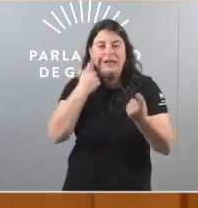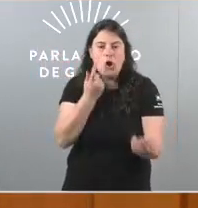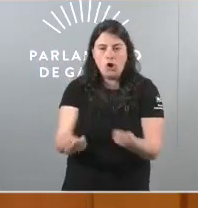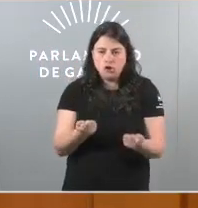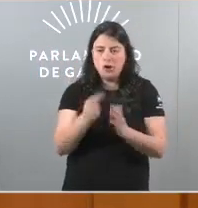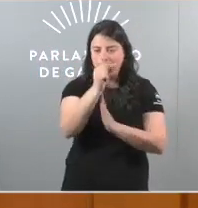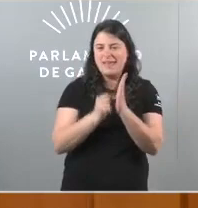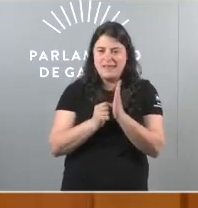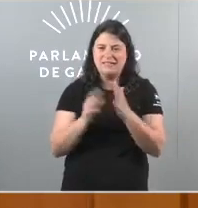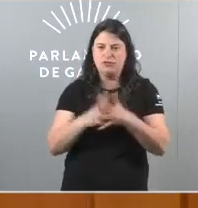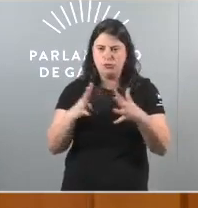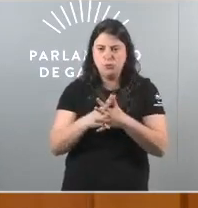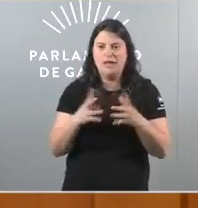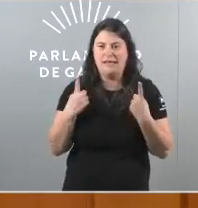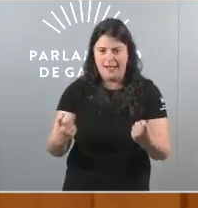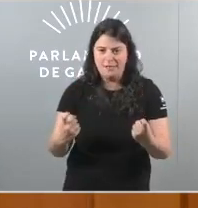estruturais